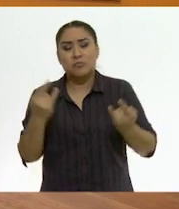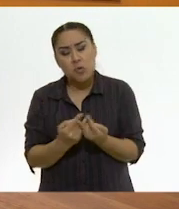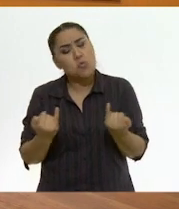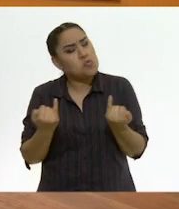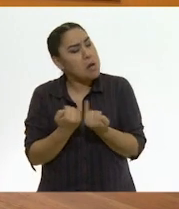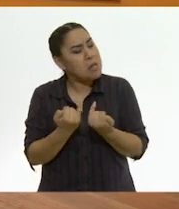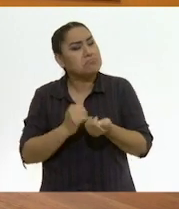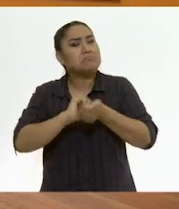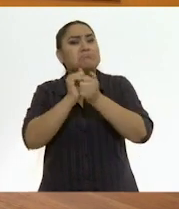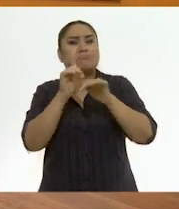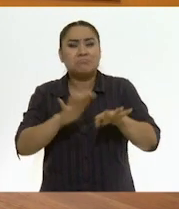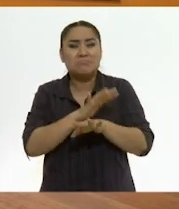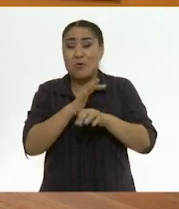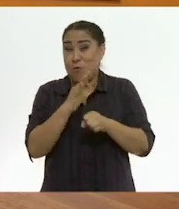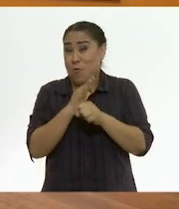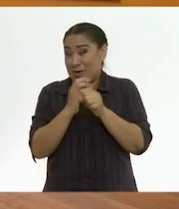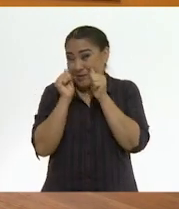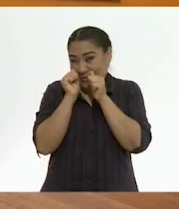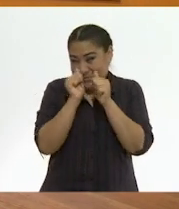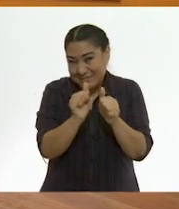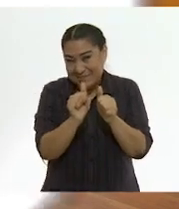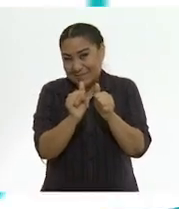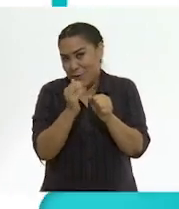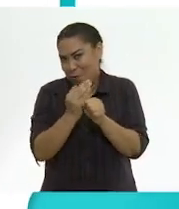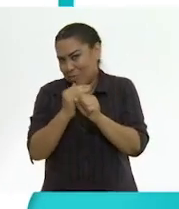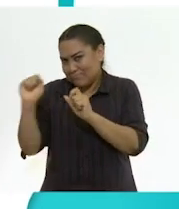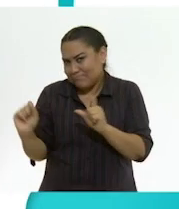Presta mucha atención a lo que tenemos preparado para ti.